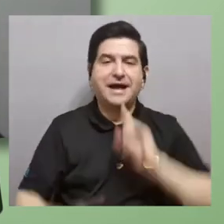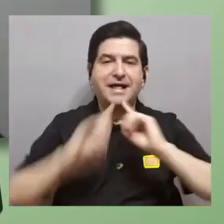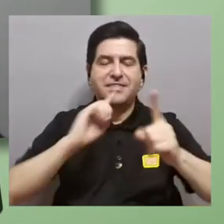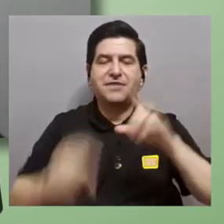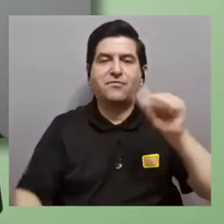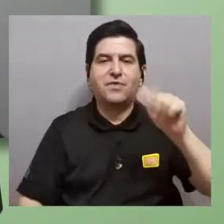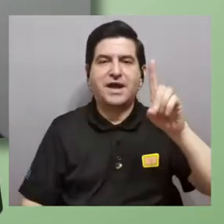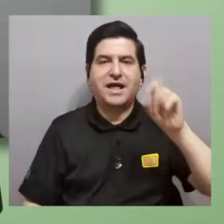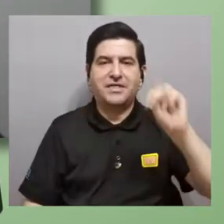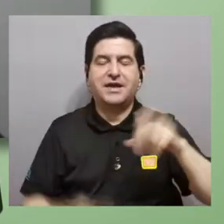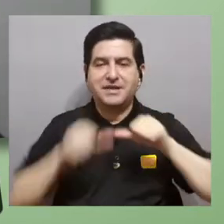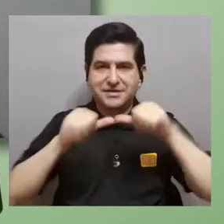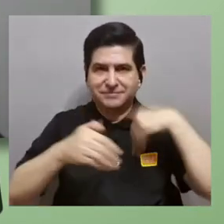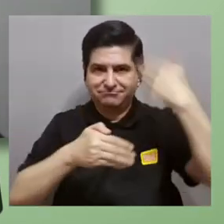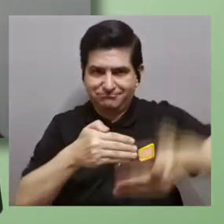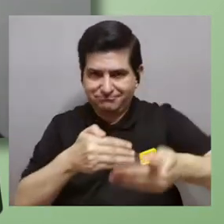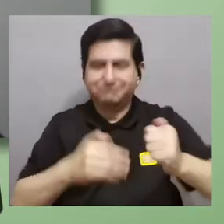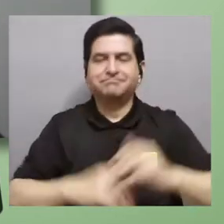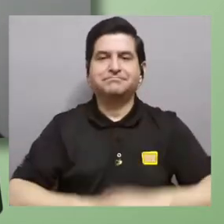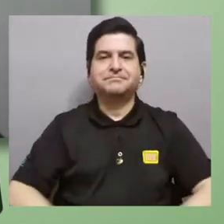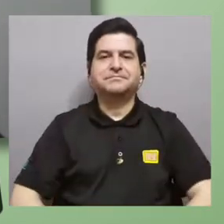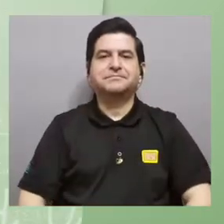en Divulga ADN ya regresamos